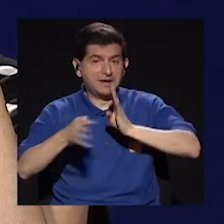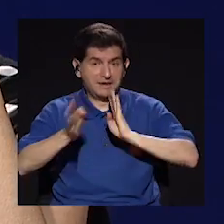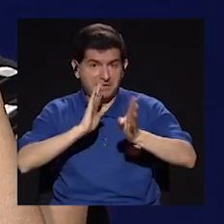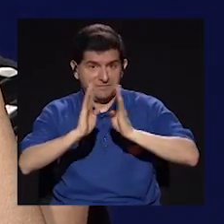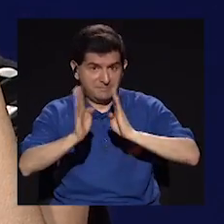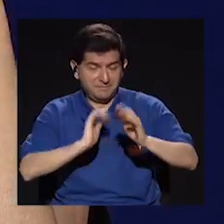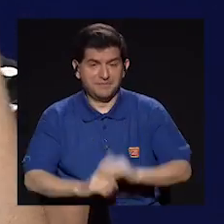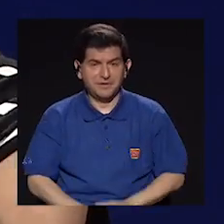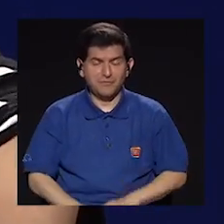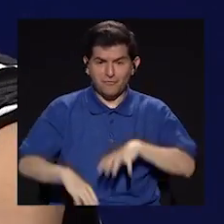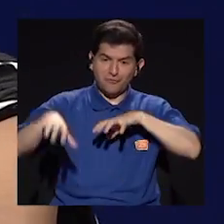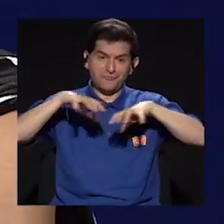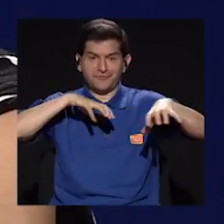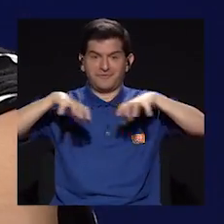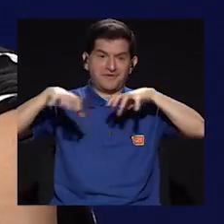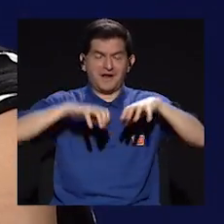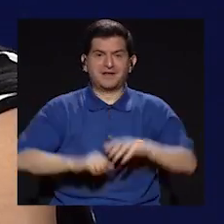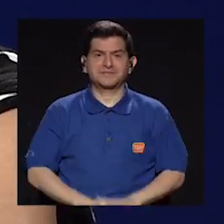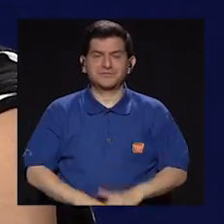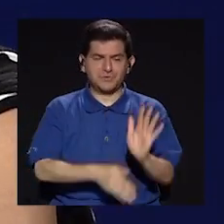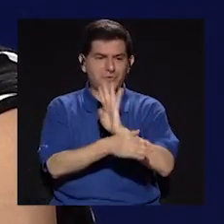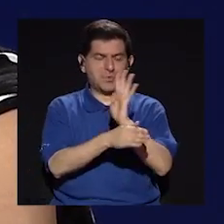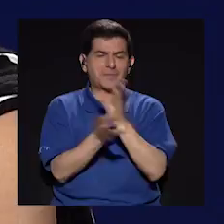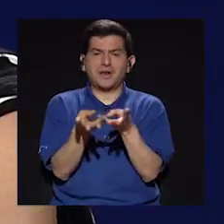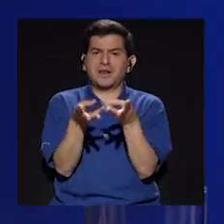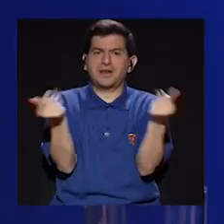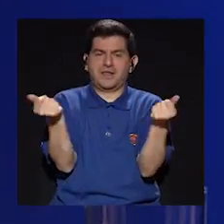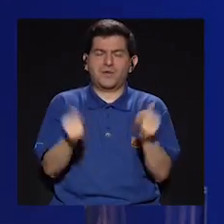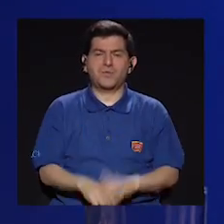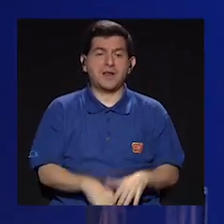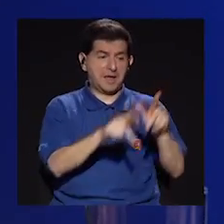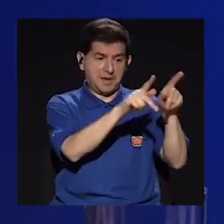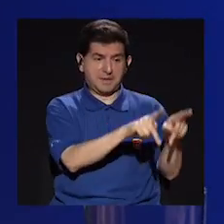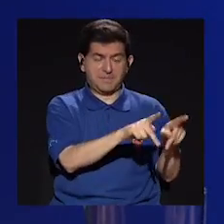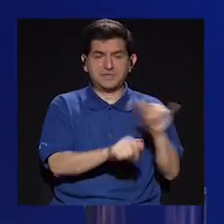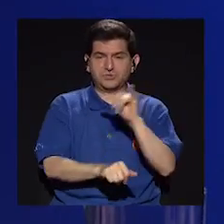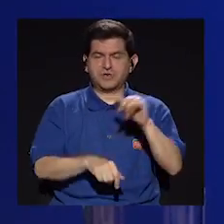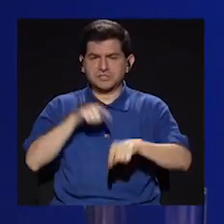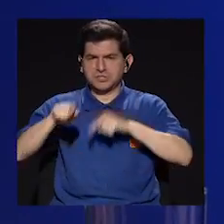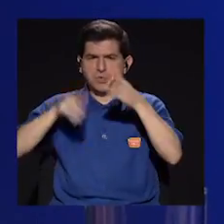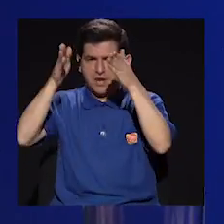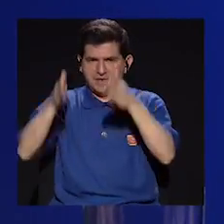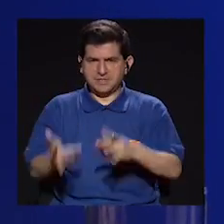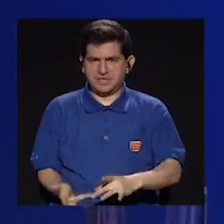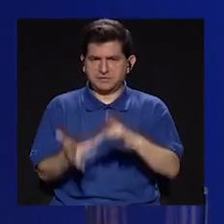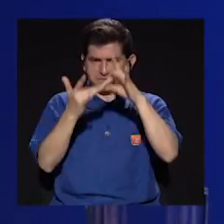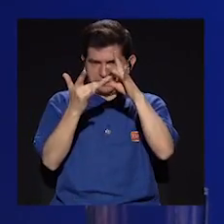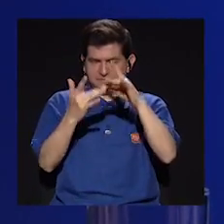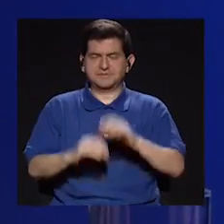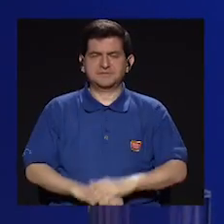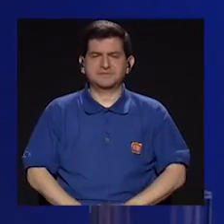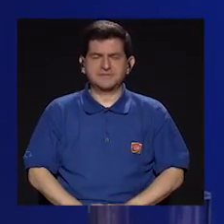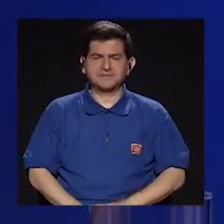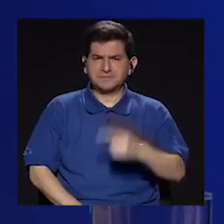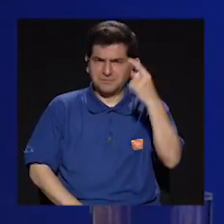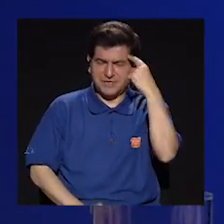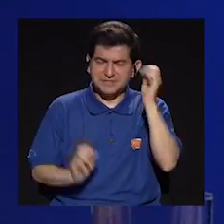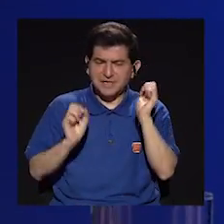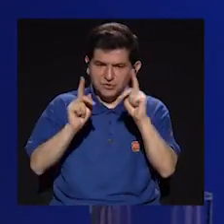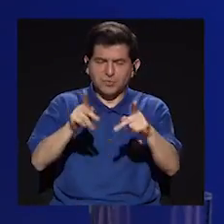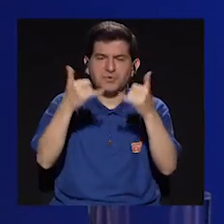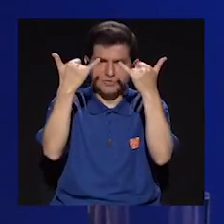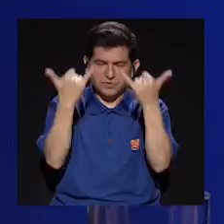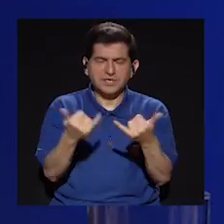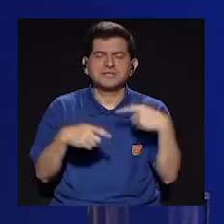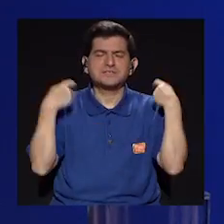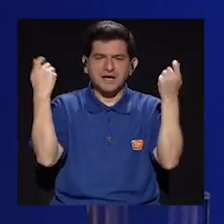más adelante sobre eso, sobre las reacciones que la película ha generado, tanto en el público como en la crítica especializada por la